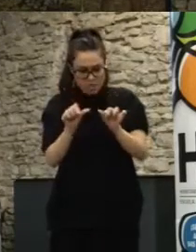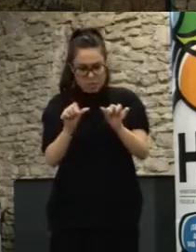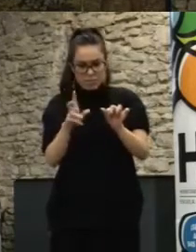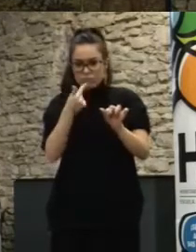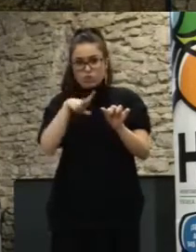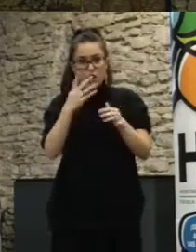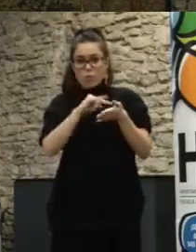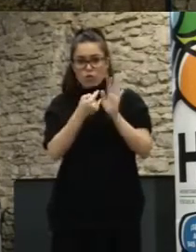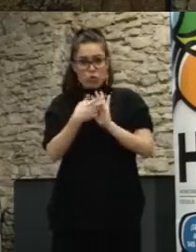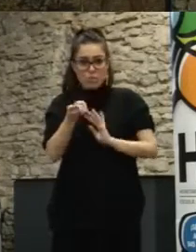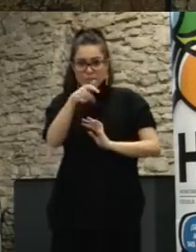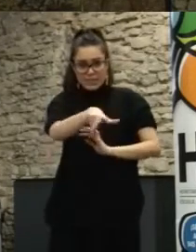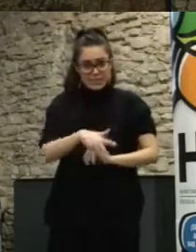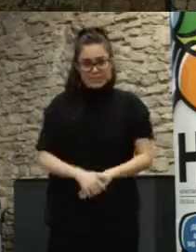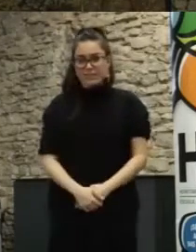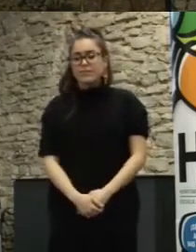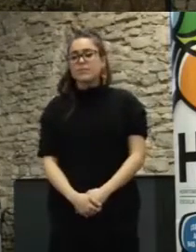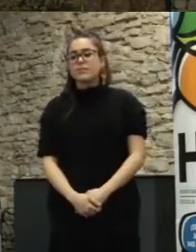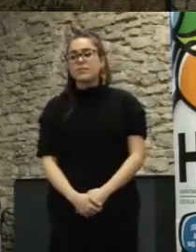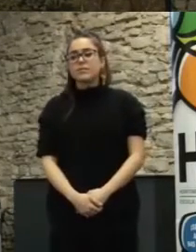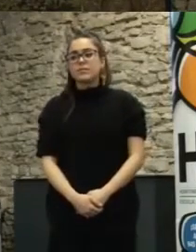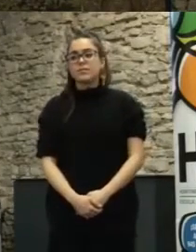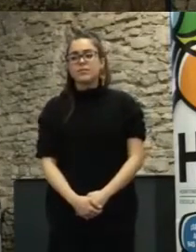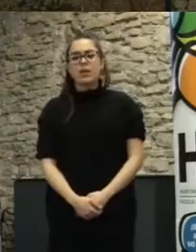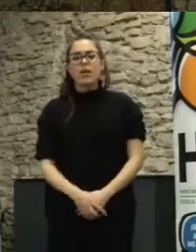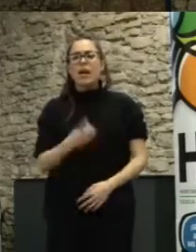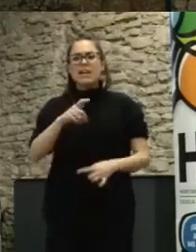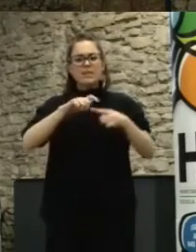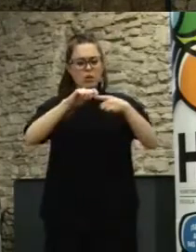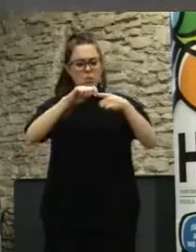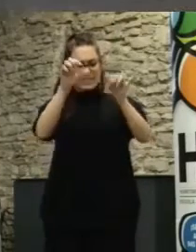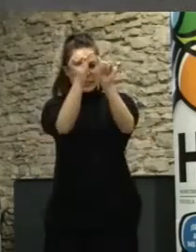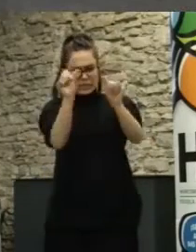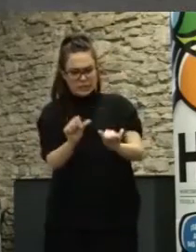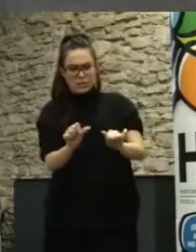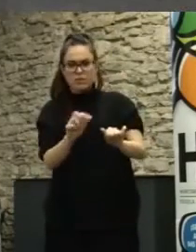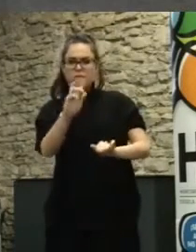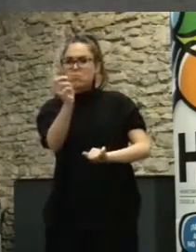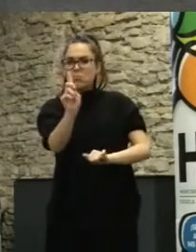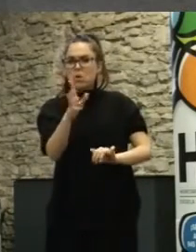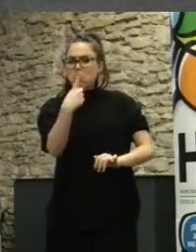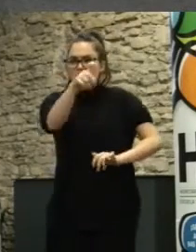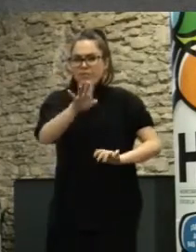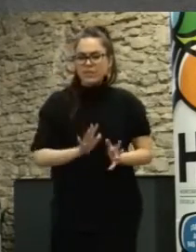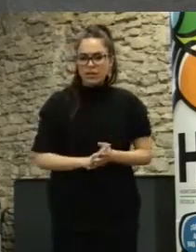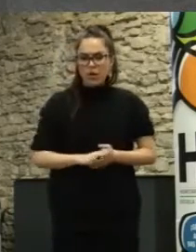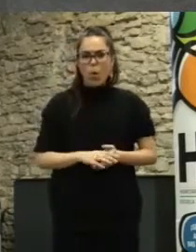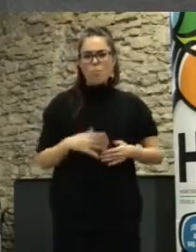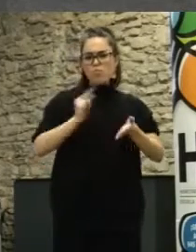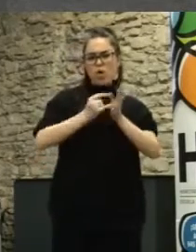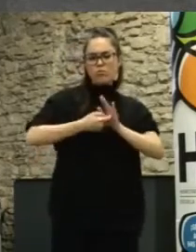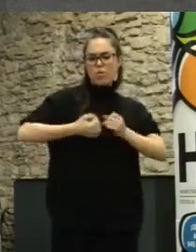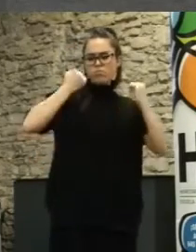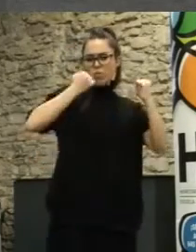vamos a utilizar ¿no? no necesariamente tiene que ser material no necesariamente tiene que ser un macro proyecto muchas